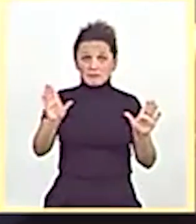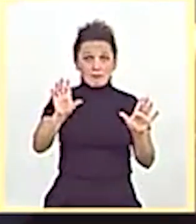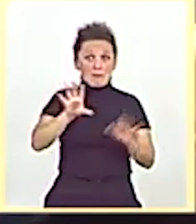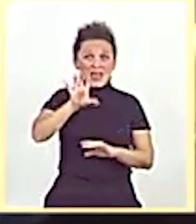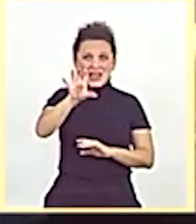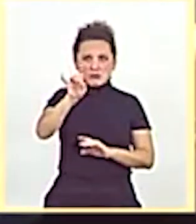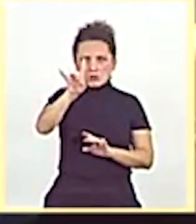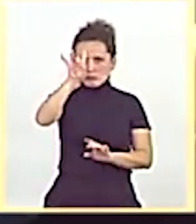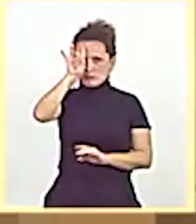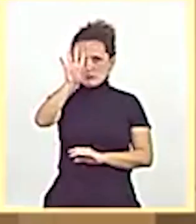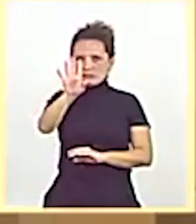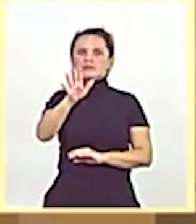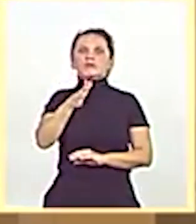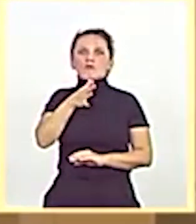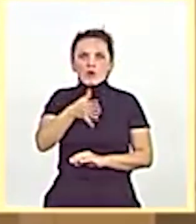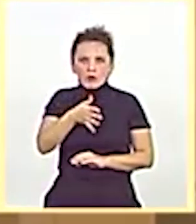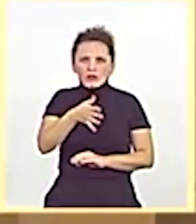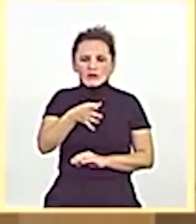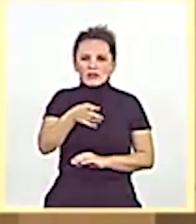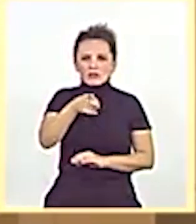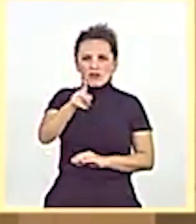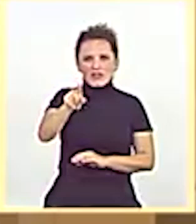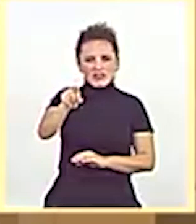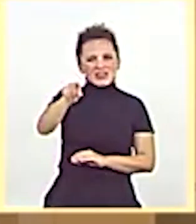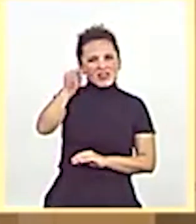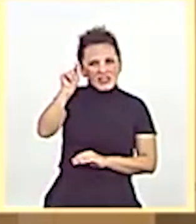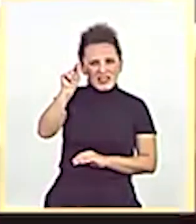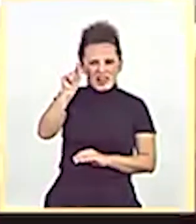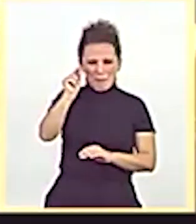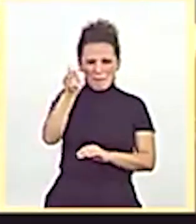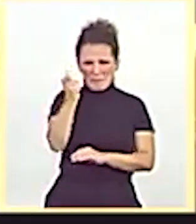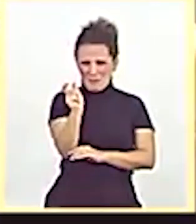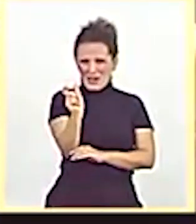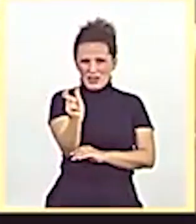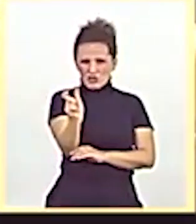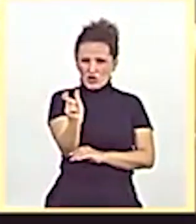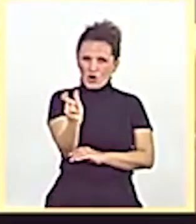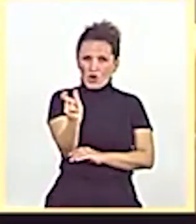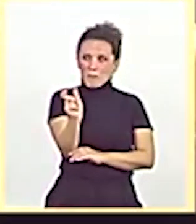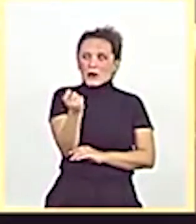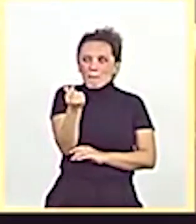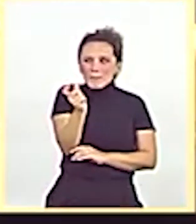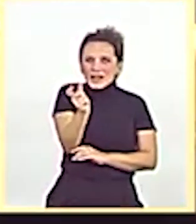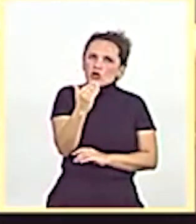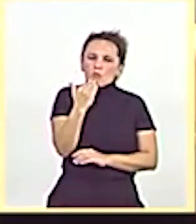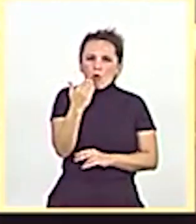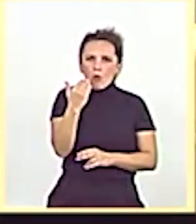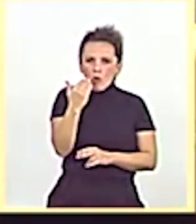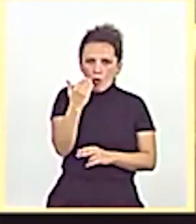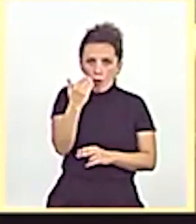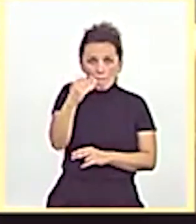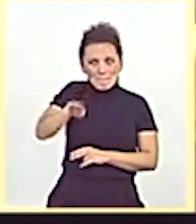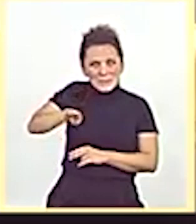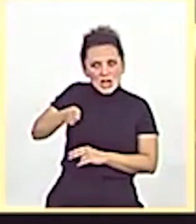es su decisión de pagar un precio político inédito a